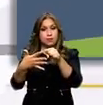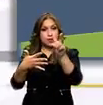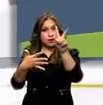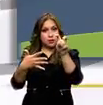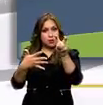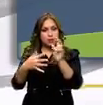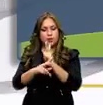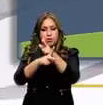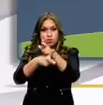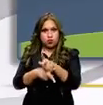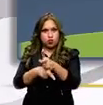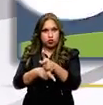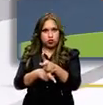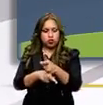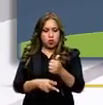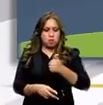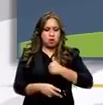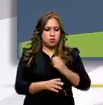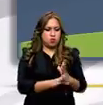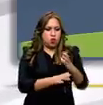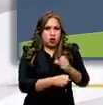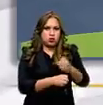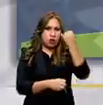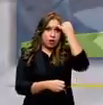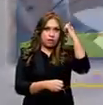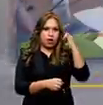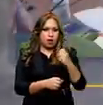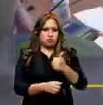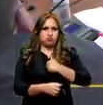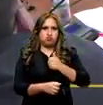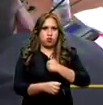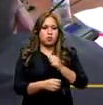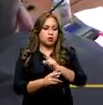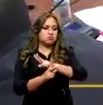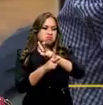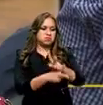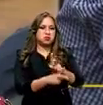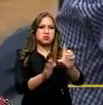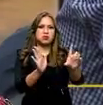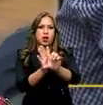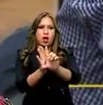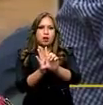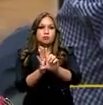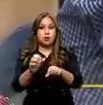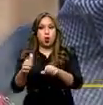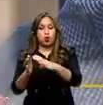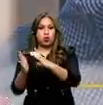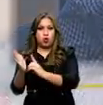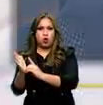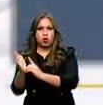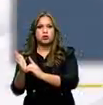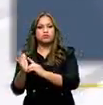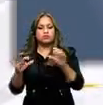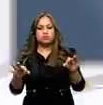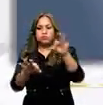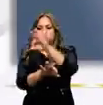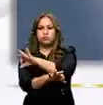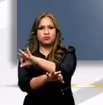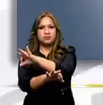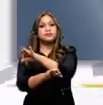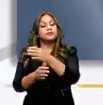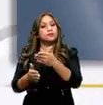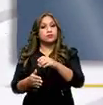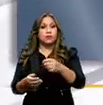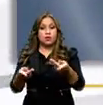relacionados a la protección de las creaciones y derechos de autor, cuya ley actual se derogaría con el Código, los conocimientos